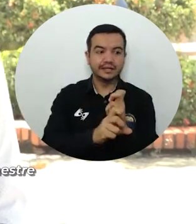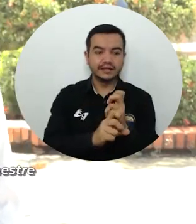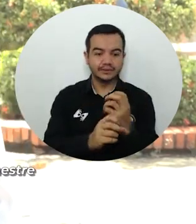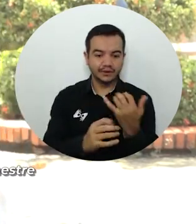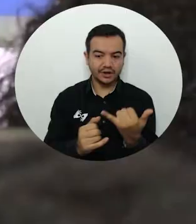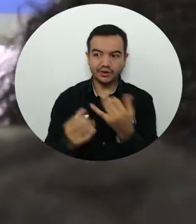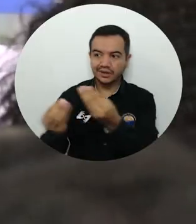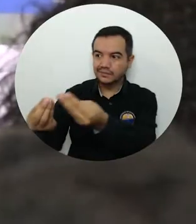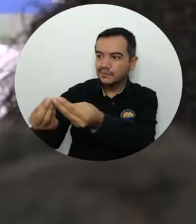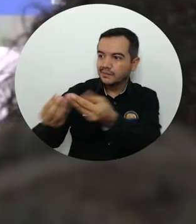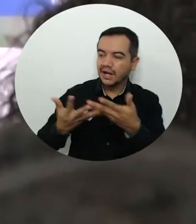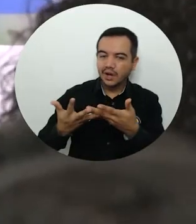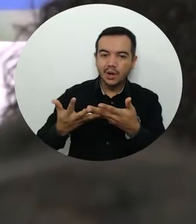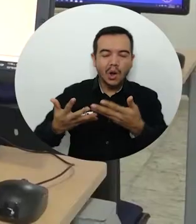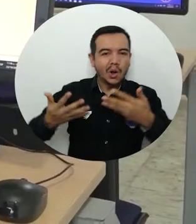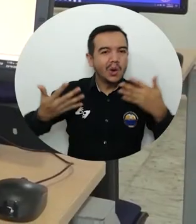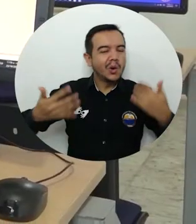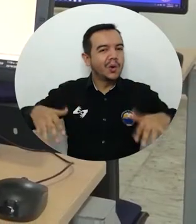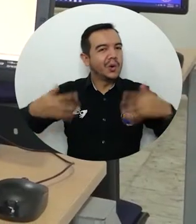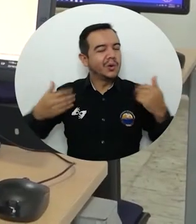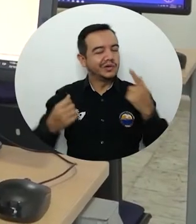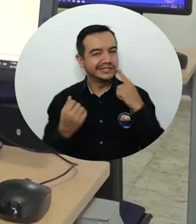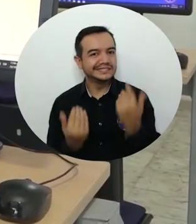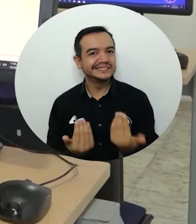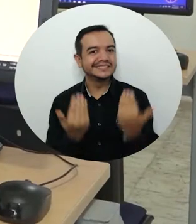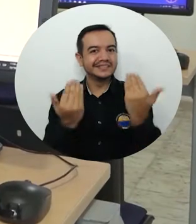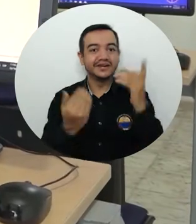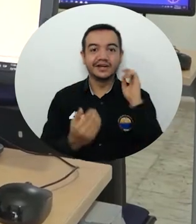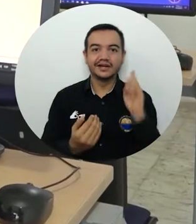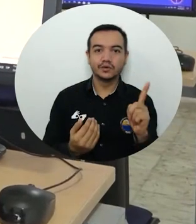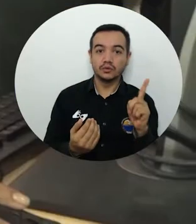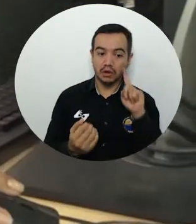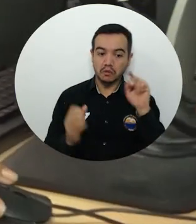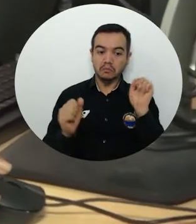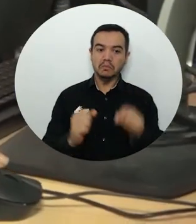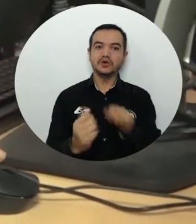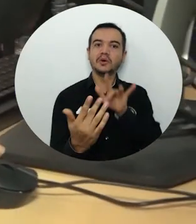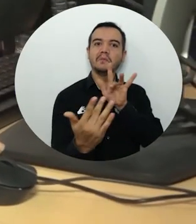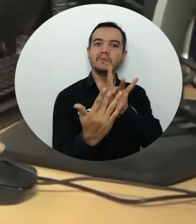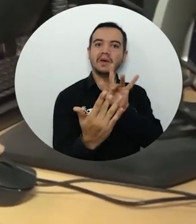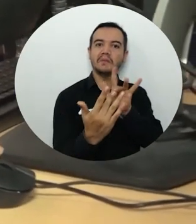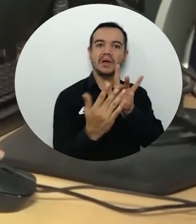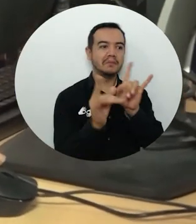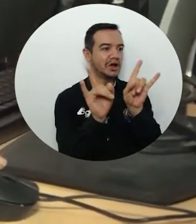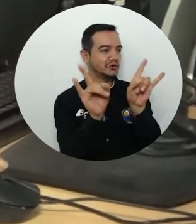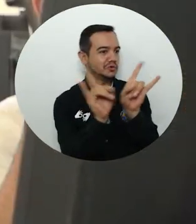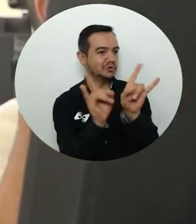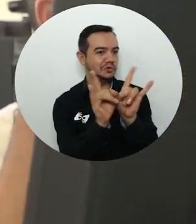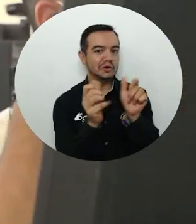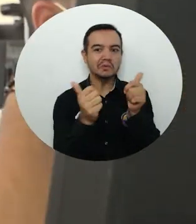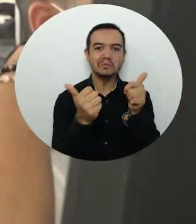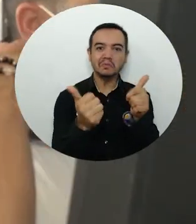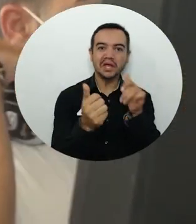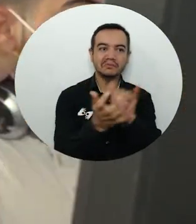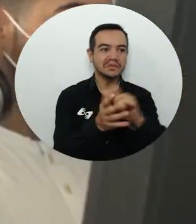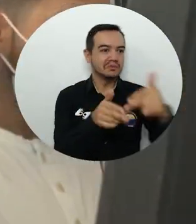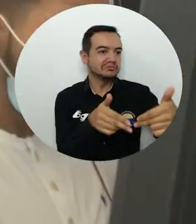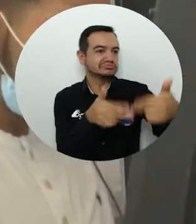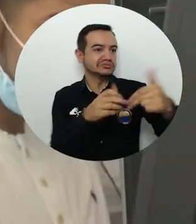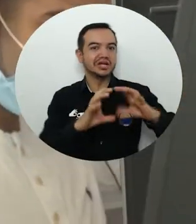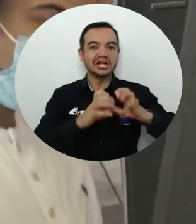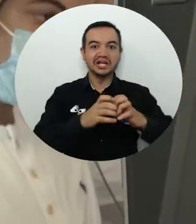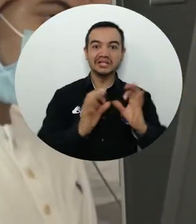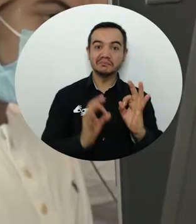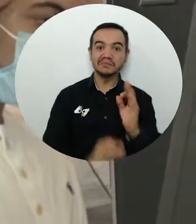por decirlo así, herramienta en este lugar, es una ventaja para nosotros, ya que vamos a tener buena conectividad y vamos a tener nuestras